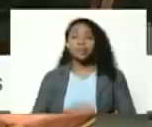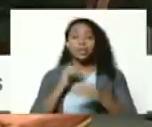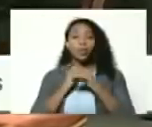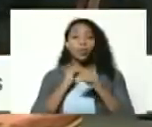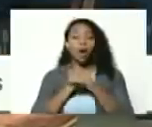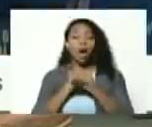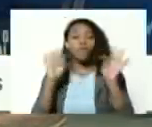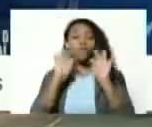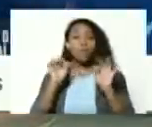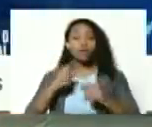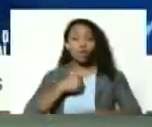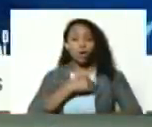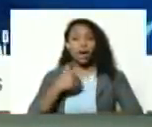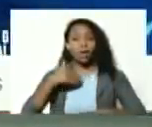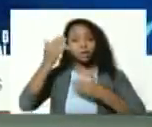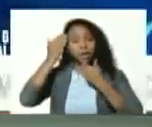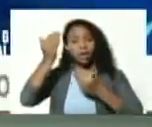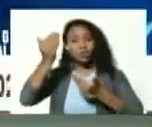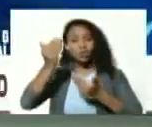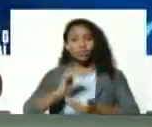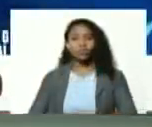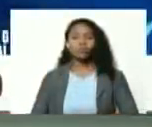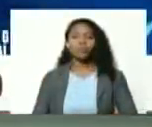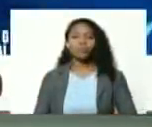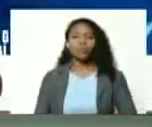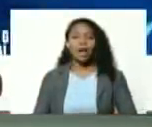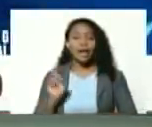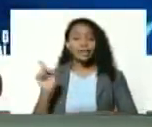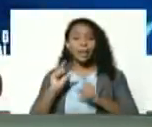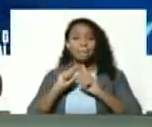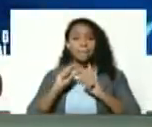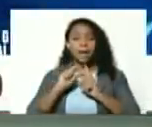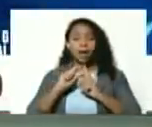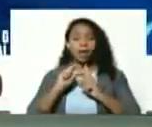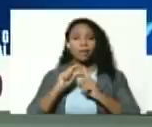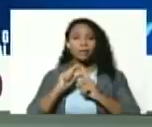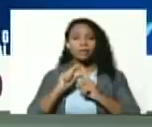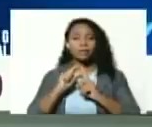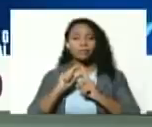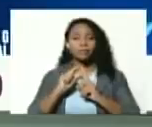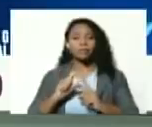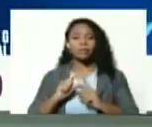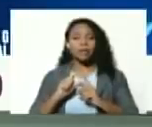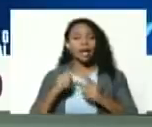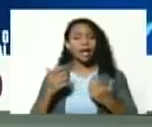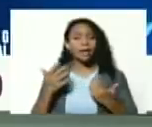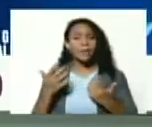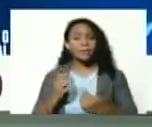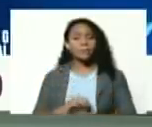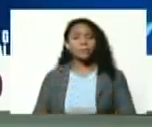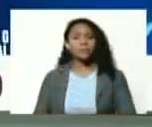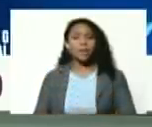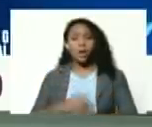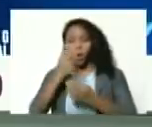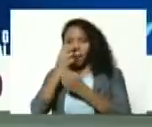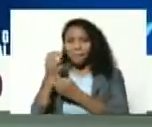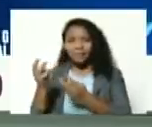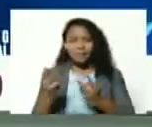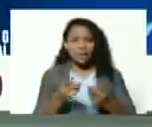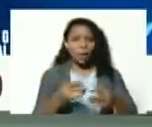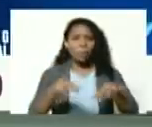quiero saludar en estas palabras a los invitados